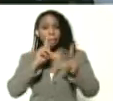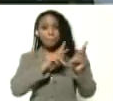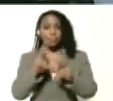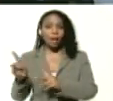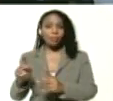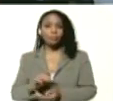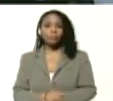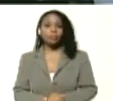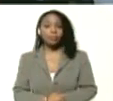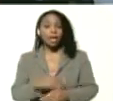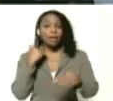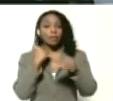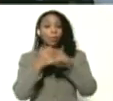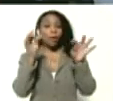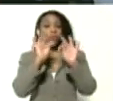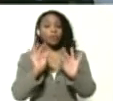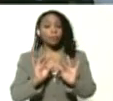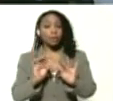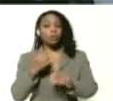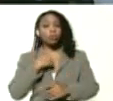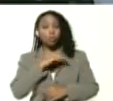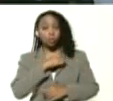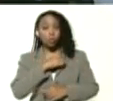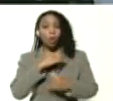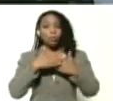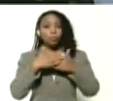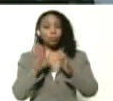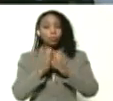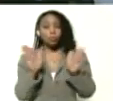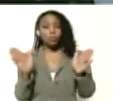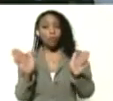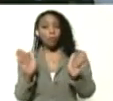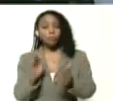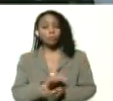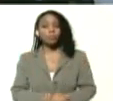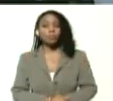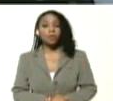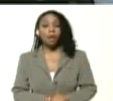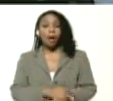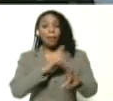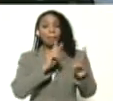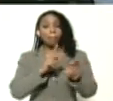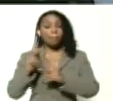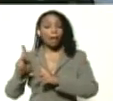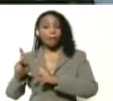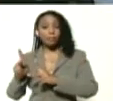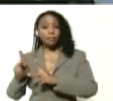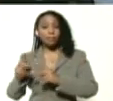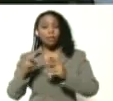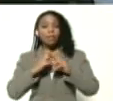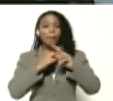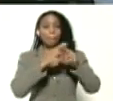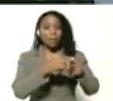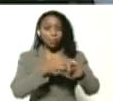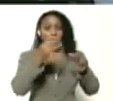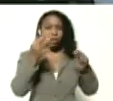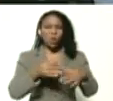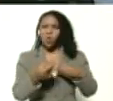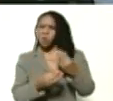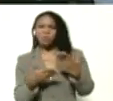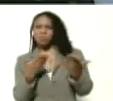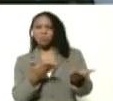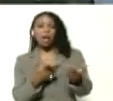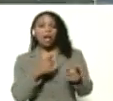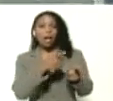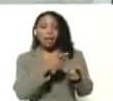y de igual forma hemos también habilitado lo que es el plan de préstamo seguro ¿cómo es eso? bueno un